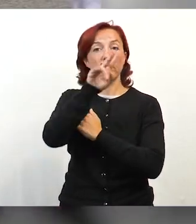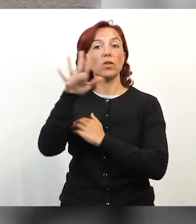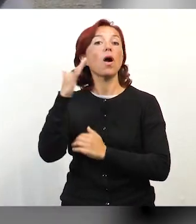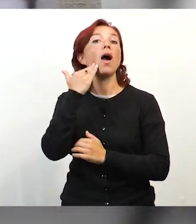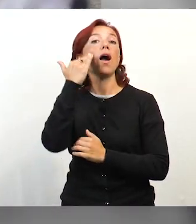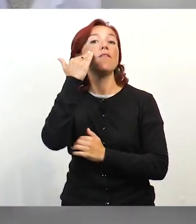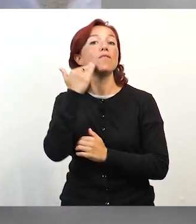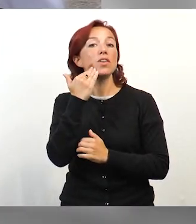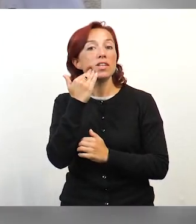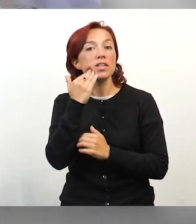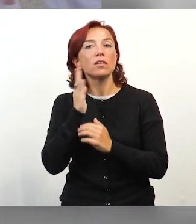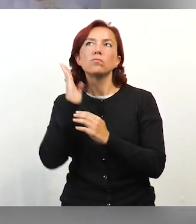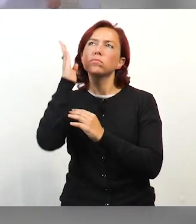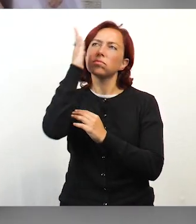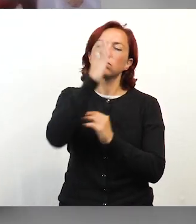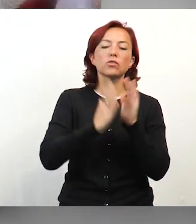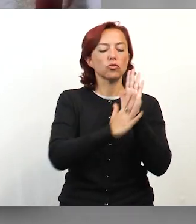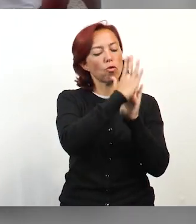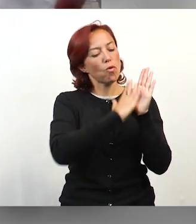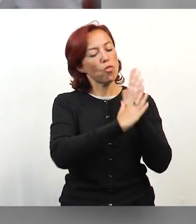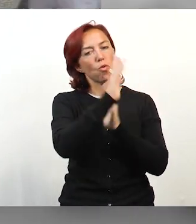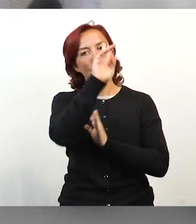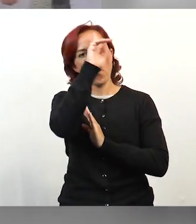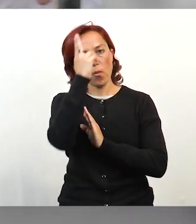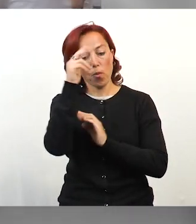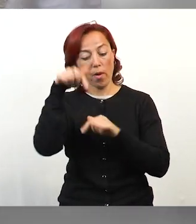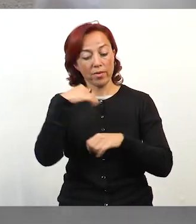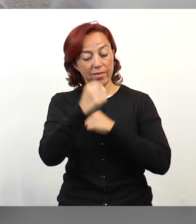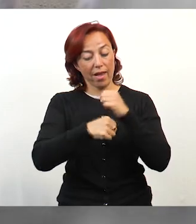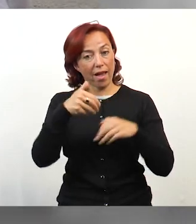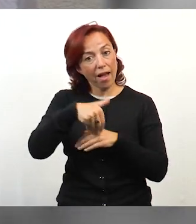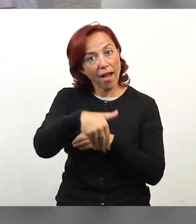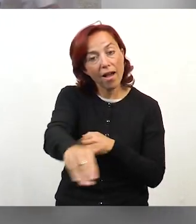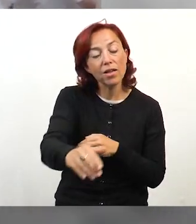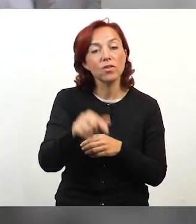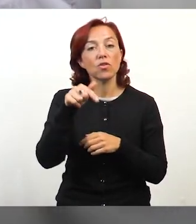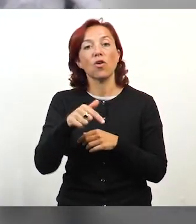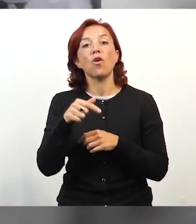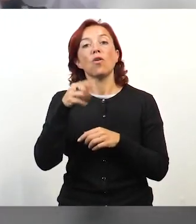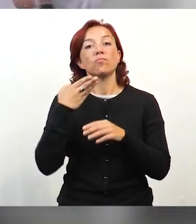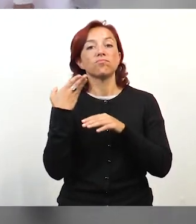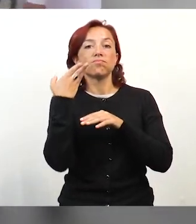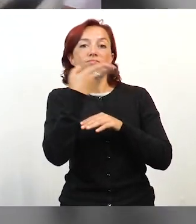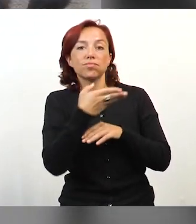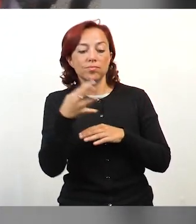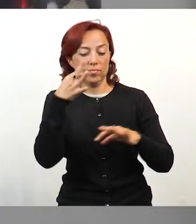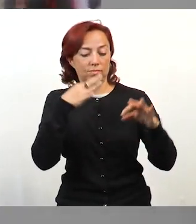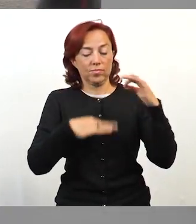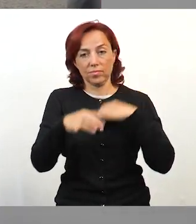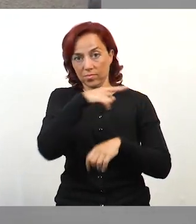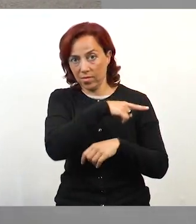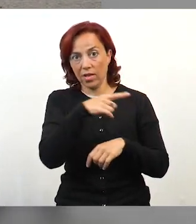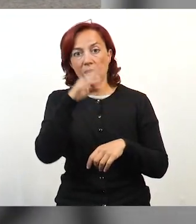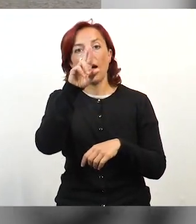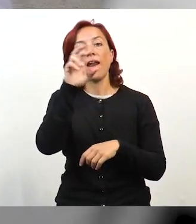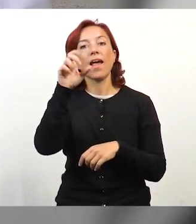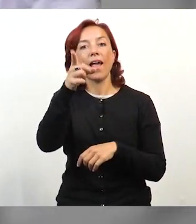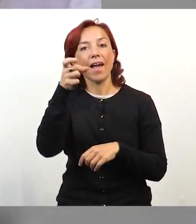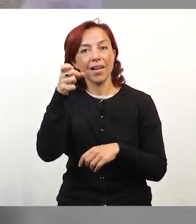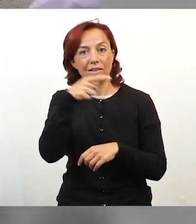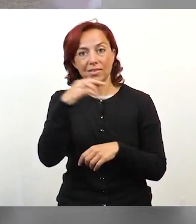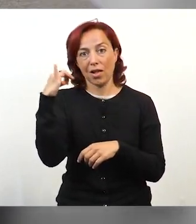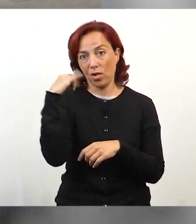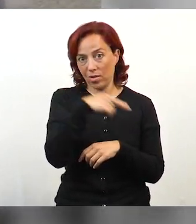pasado 25 de abril, en el marco de la Gira Nacional 2019, la obra se presentó en el Centro Cultural Cine Rex de la ciudad de